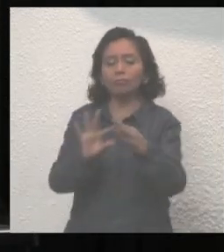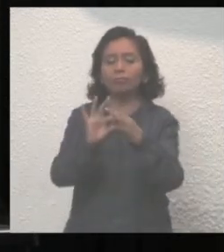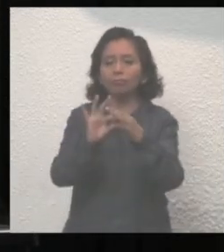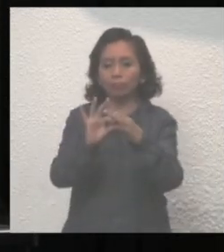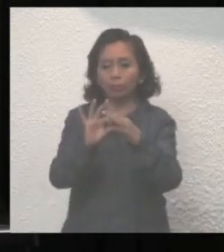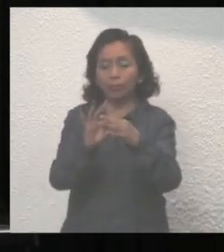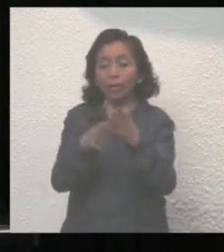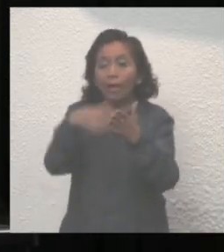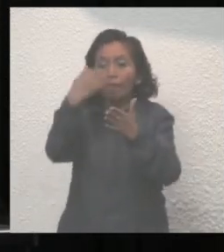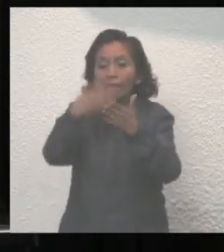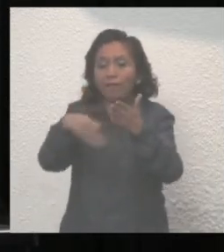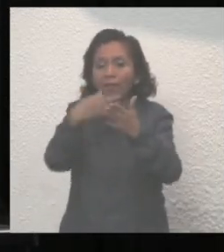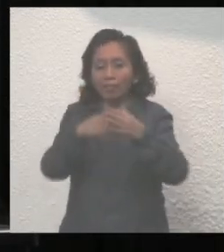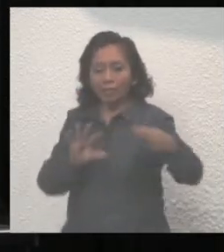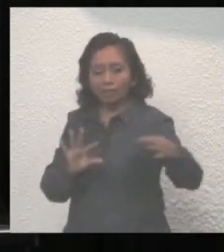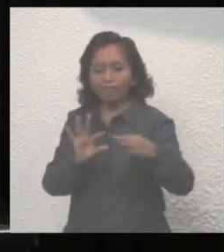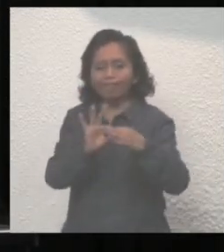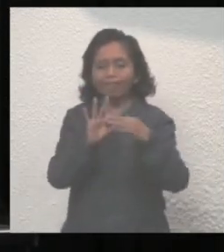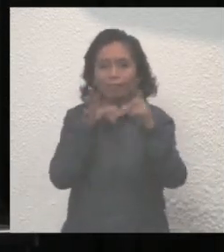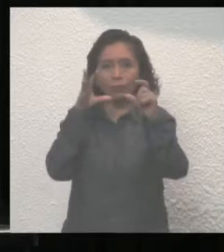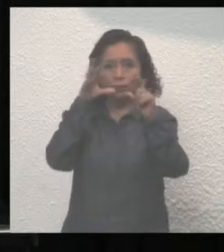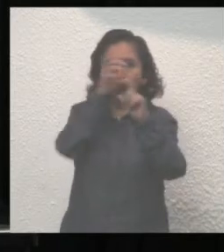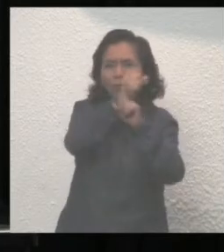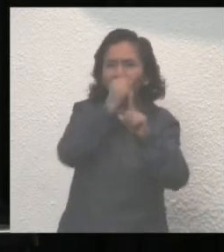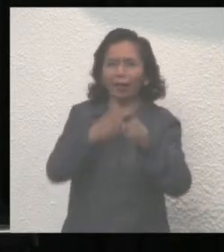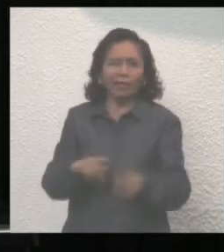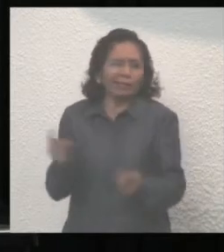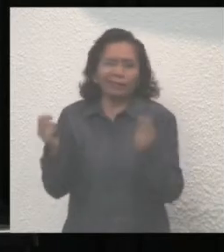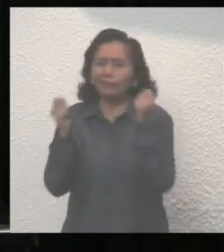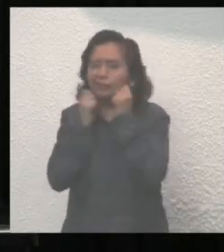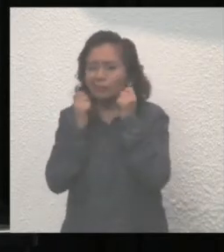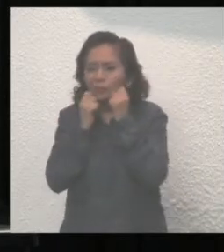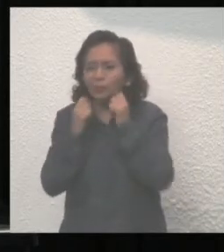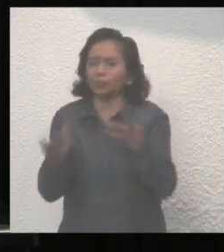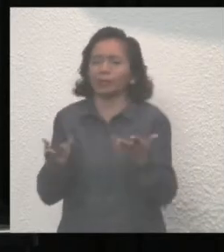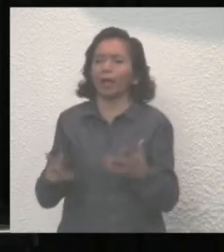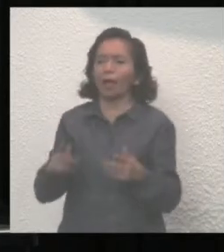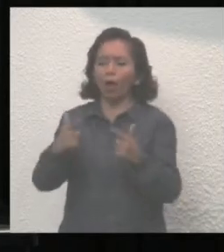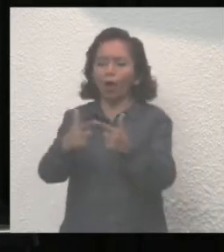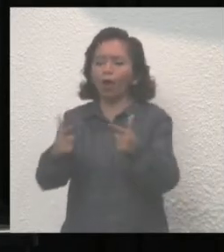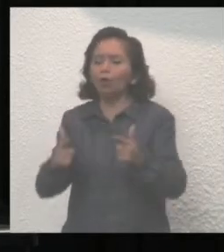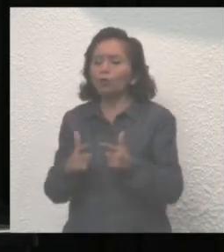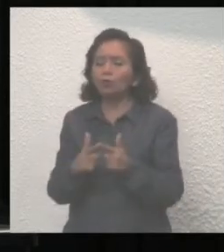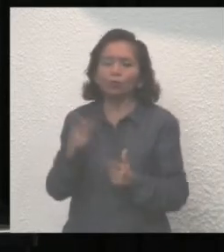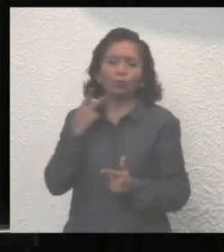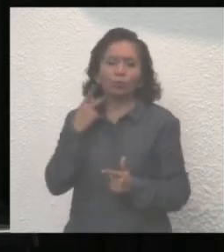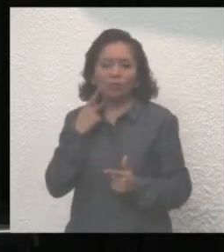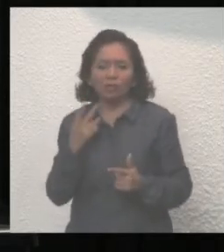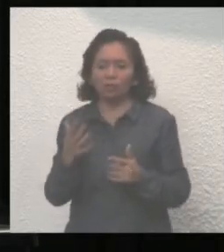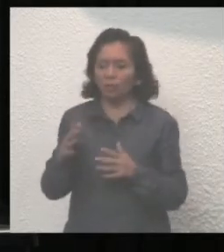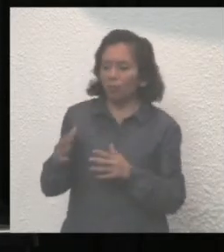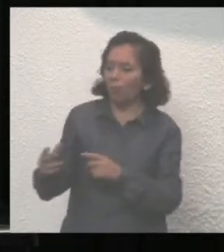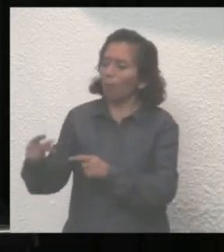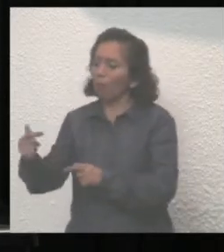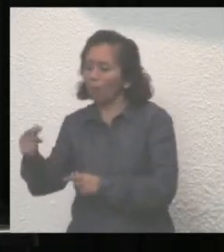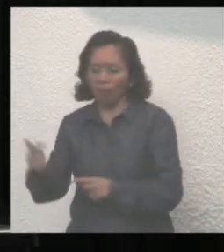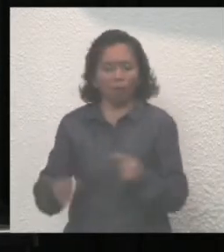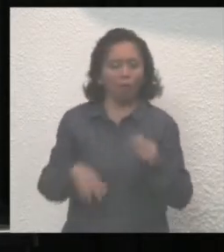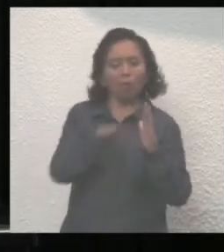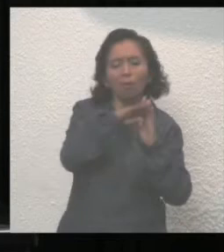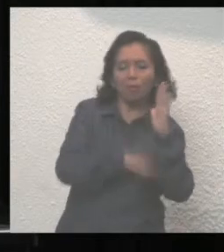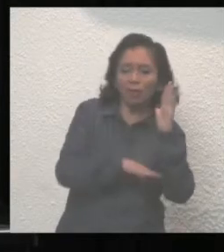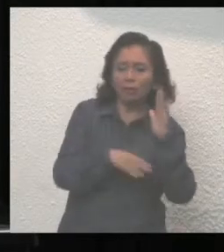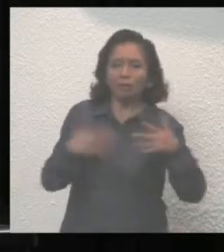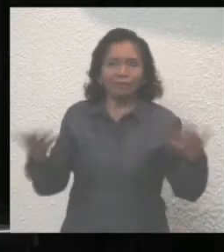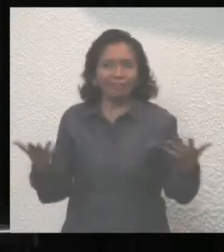lo mucho que nos falta? Más allá de colores partidistas de mayorías y minorías más